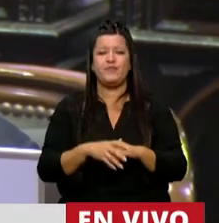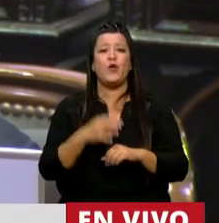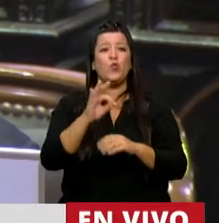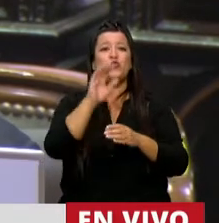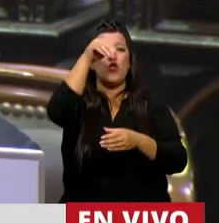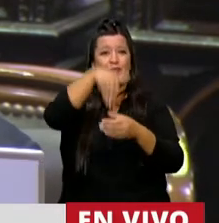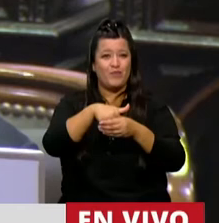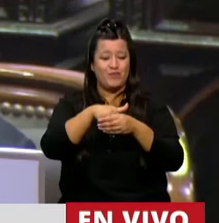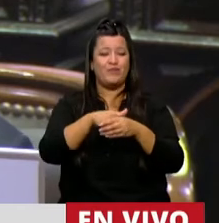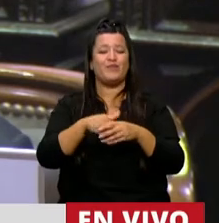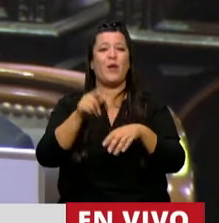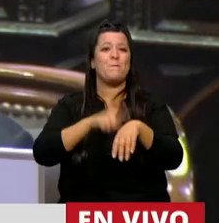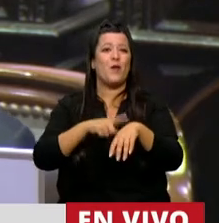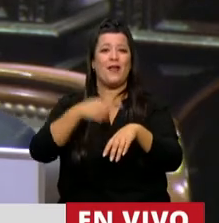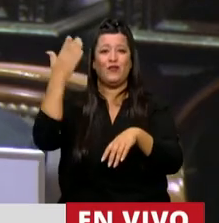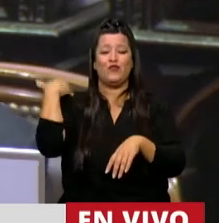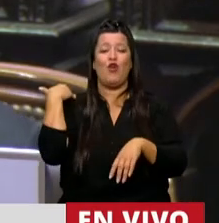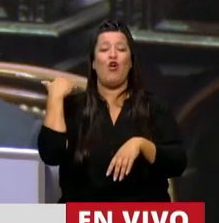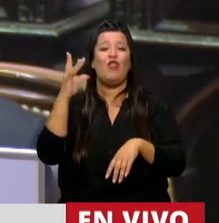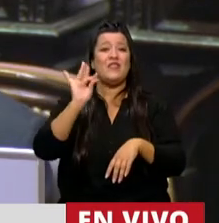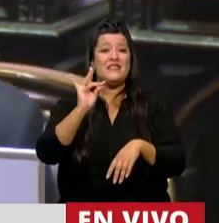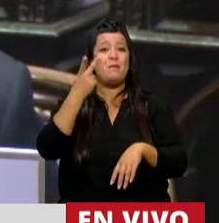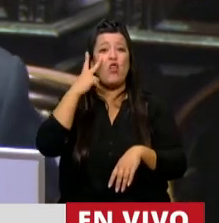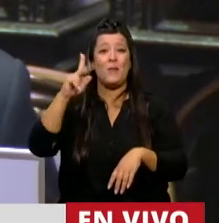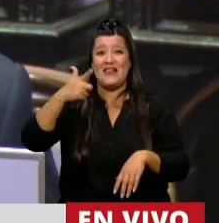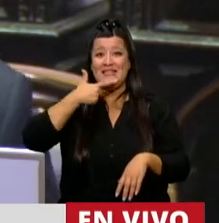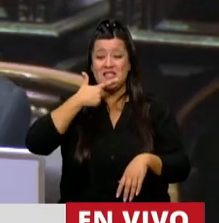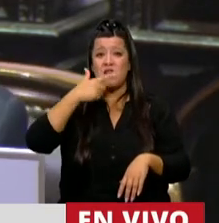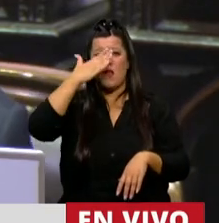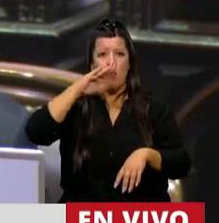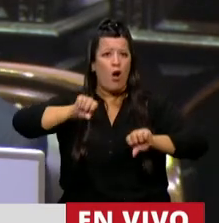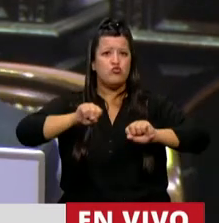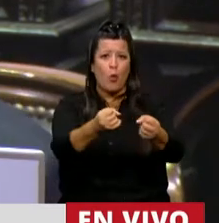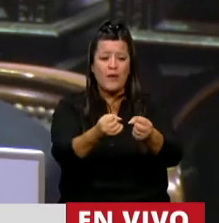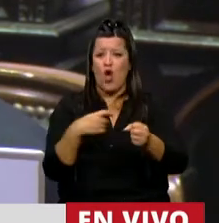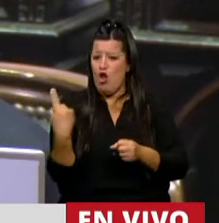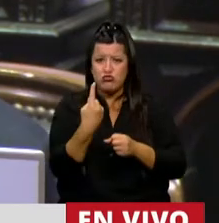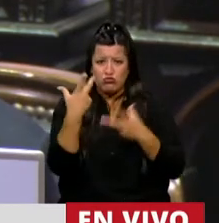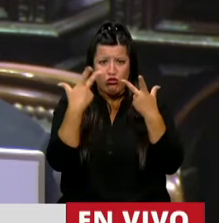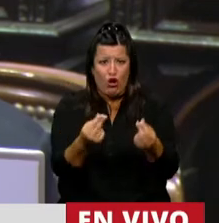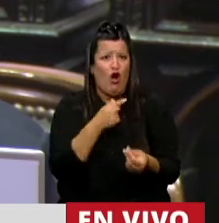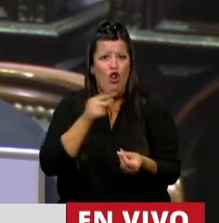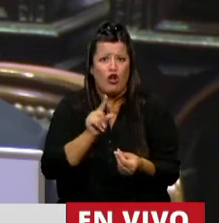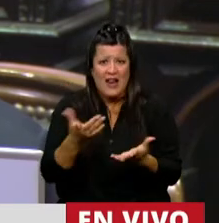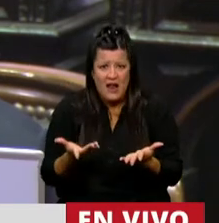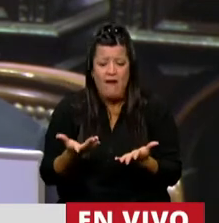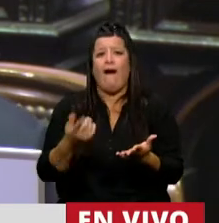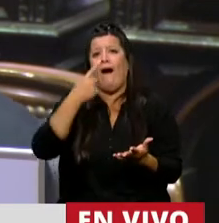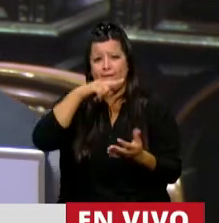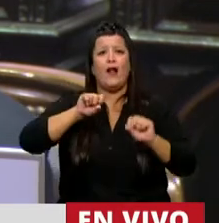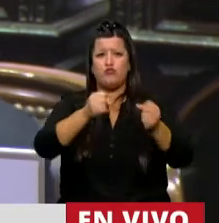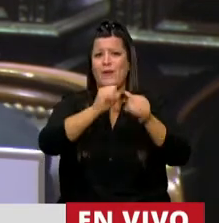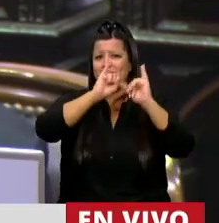tocó votar a los que asumimos en diciembre de 2017, se suspendió. Y nosotros nos opusimos a que esas buenas prácticas se